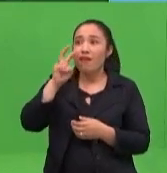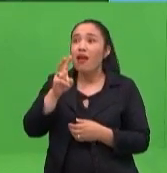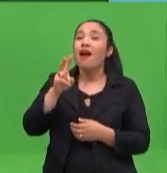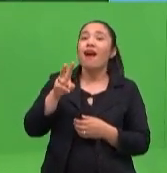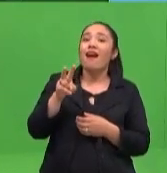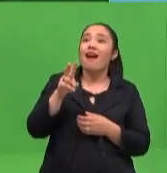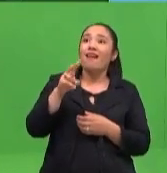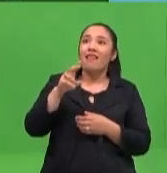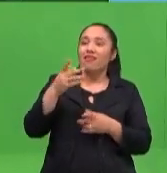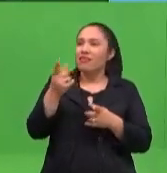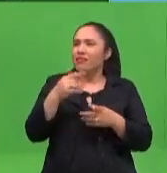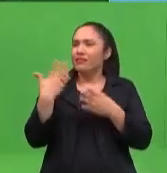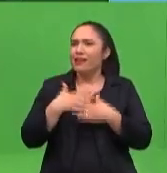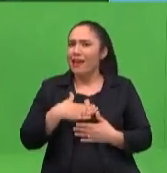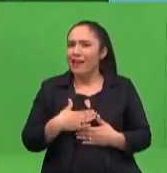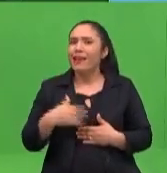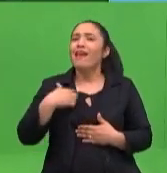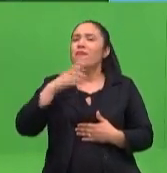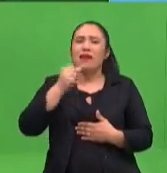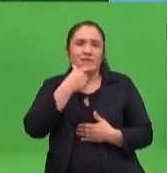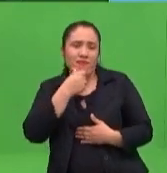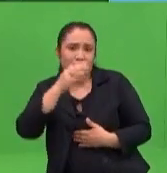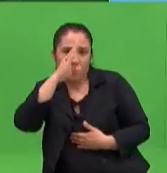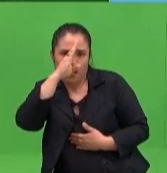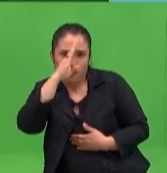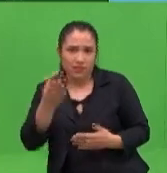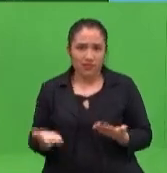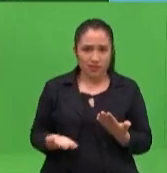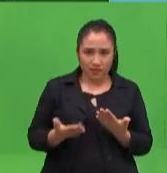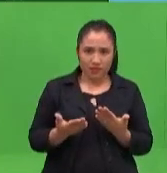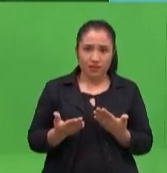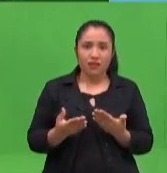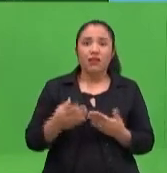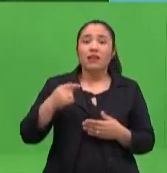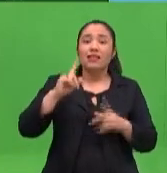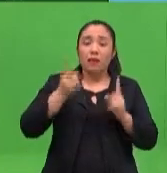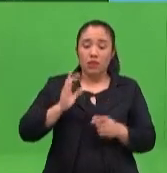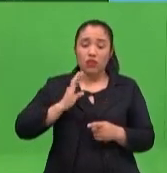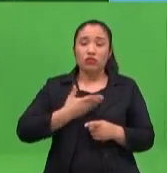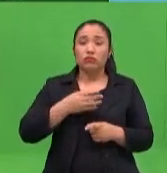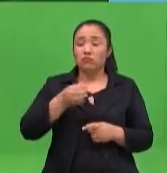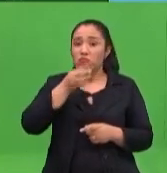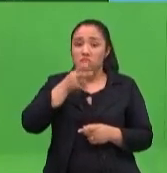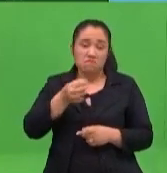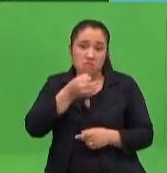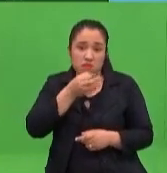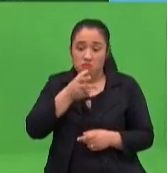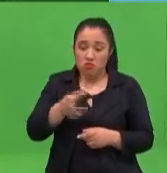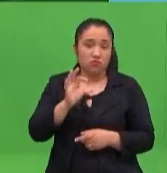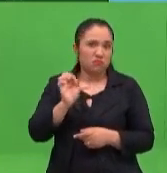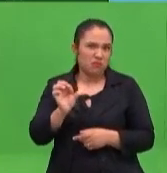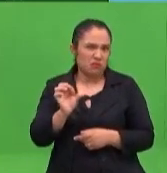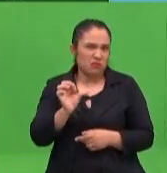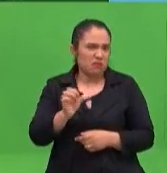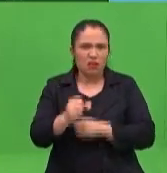niños, ¿verdad? Entonces yo no puedo dejar la responsabilidad de un niño de 5 años o de 6 años